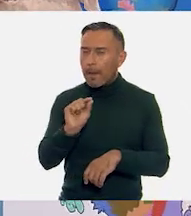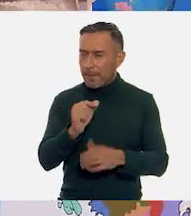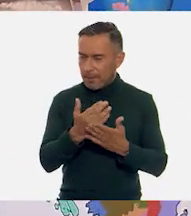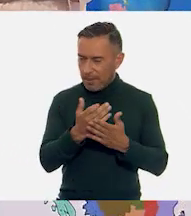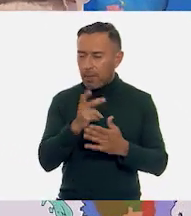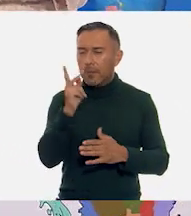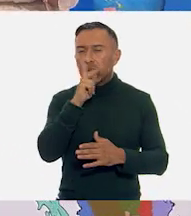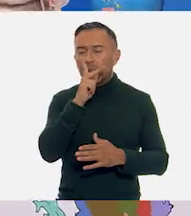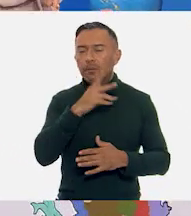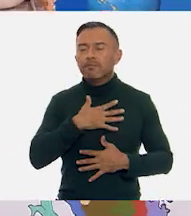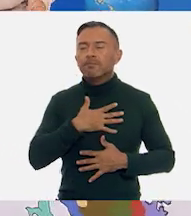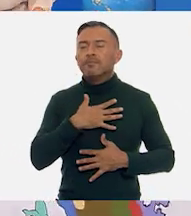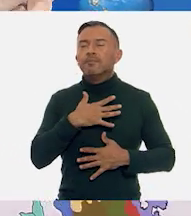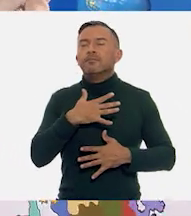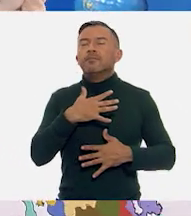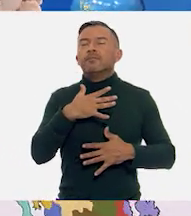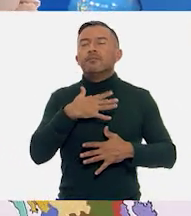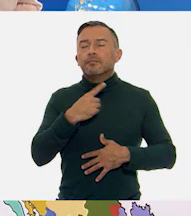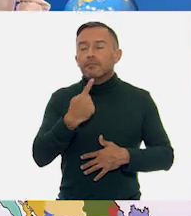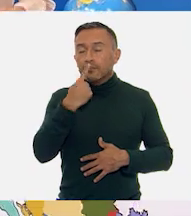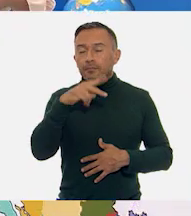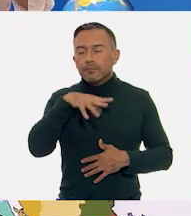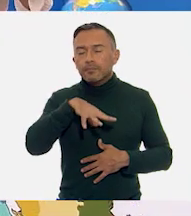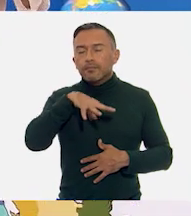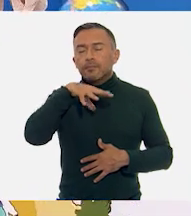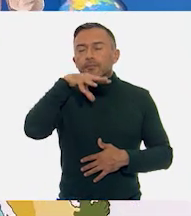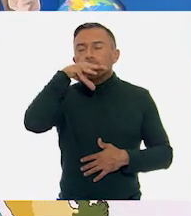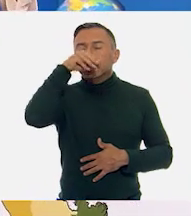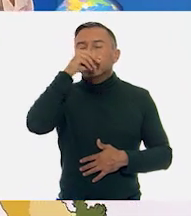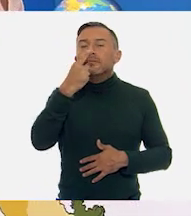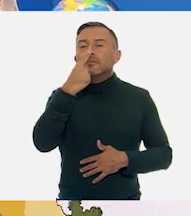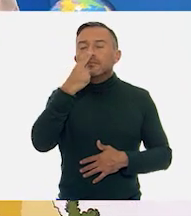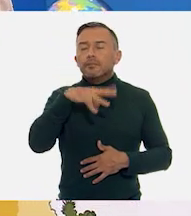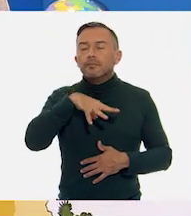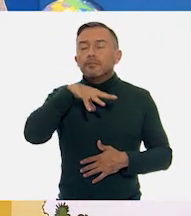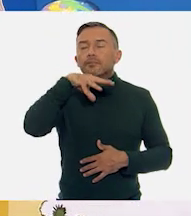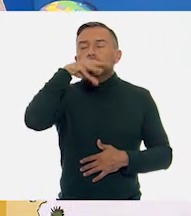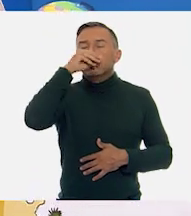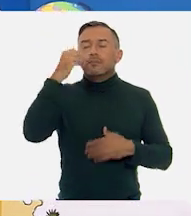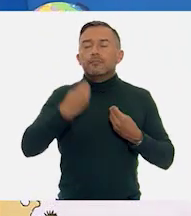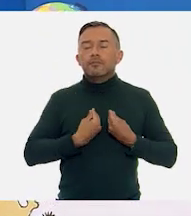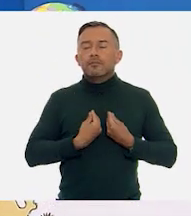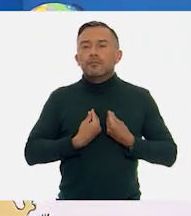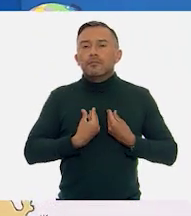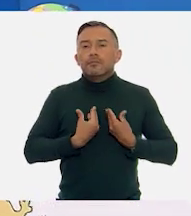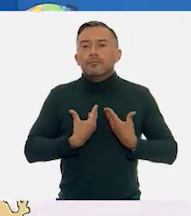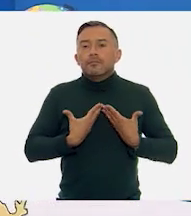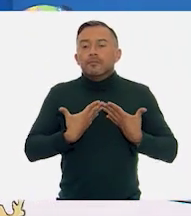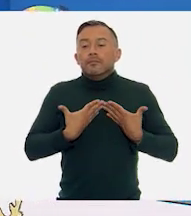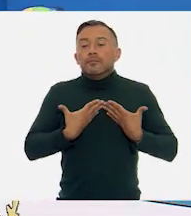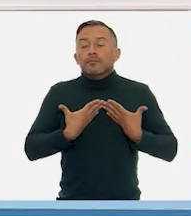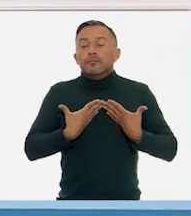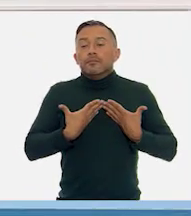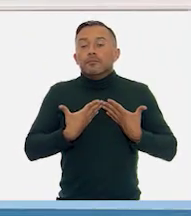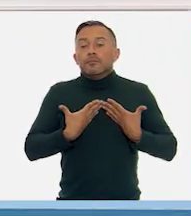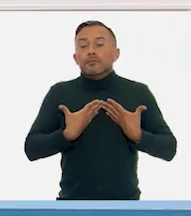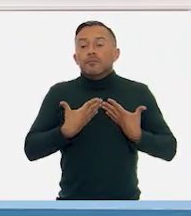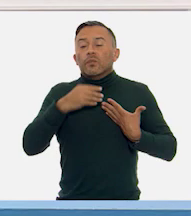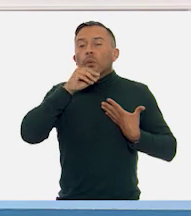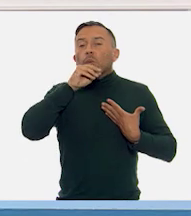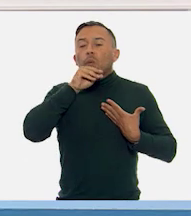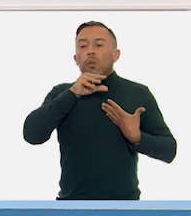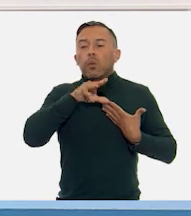profundo. Metemos aire por la nariz. Hasta llenar nuestros pulmones. Y ahora lo sacamos por la boca.